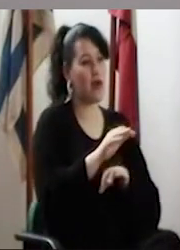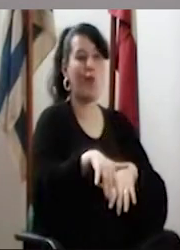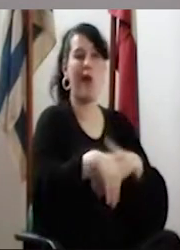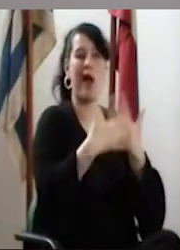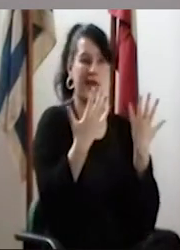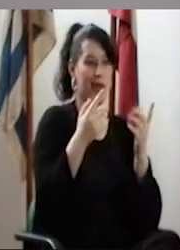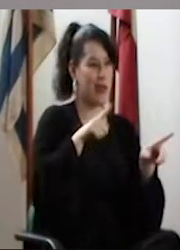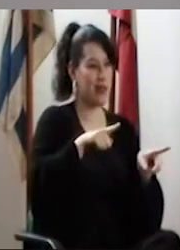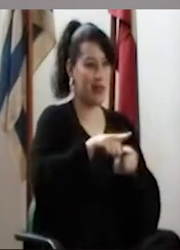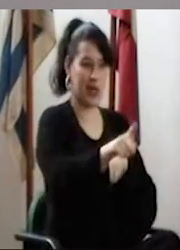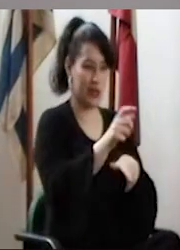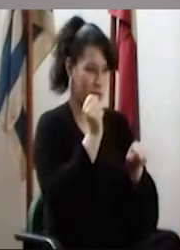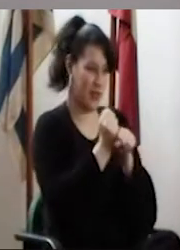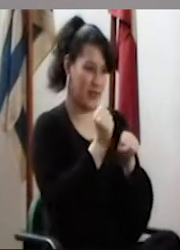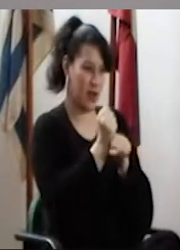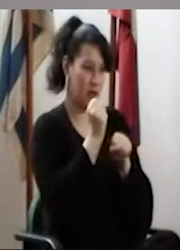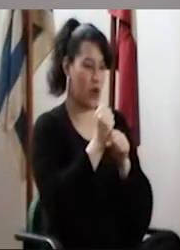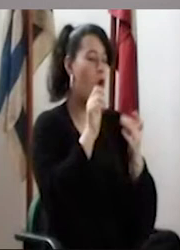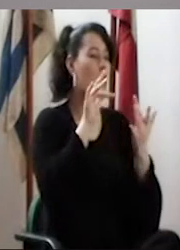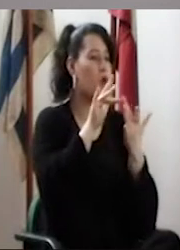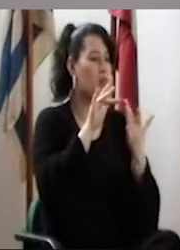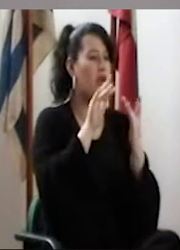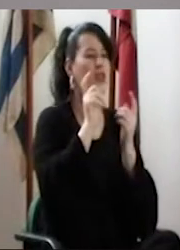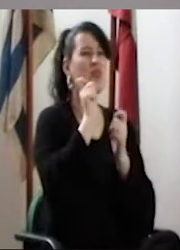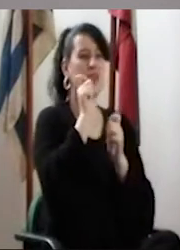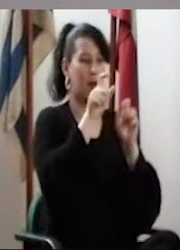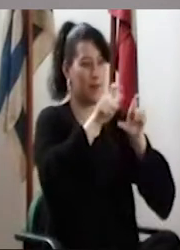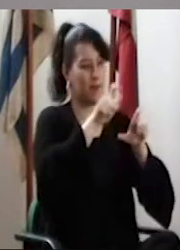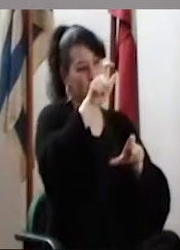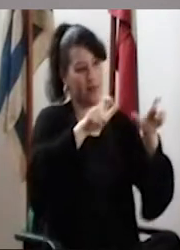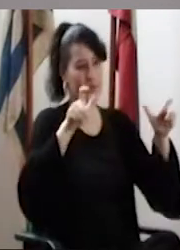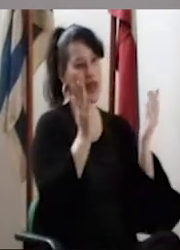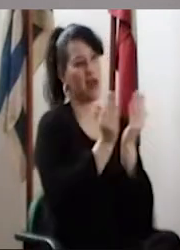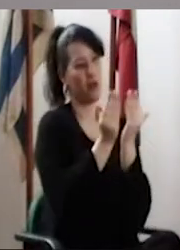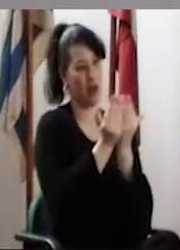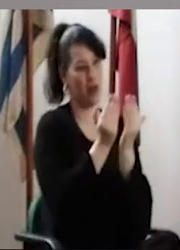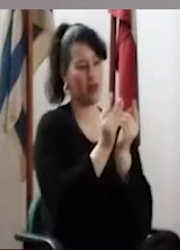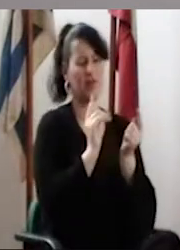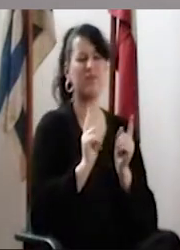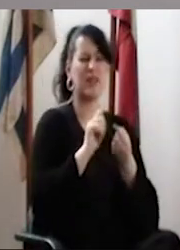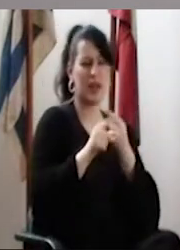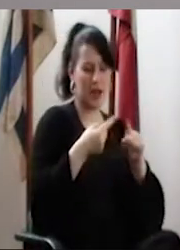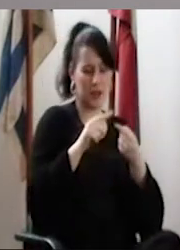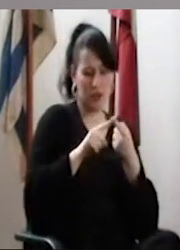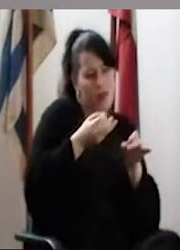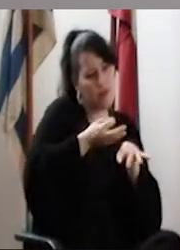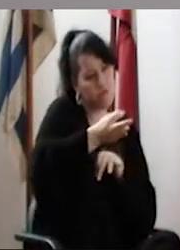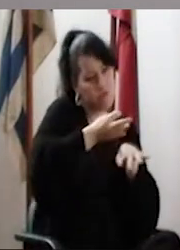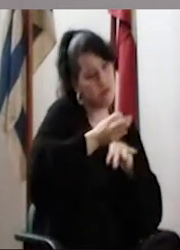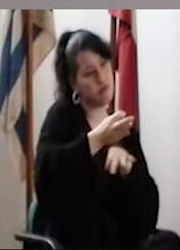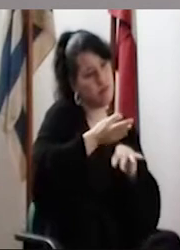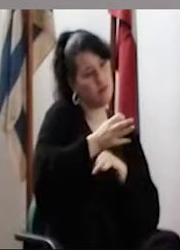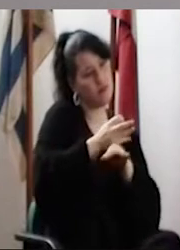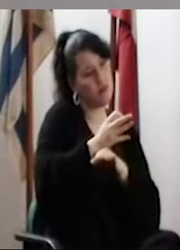de grado como toda tarea directa, ¿sí? O sea, en contacto con estudiantes, de alguna manera, relacionada a